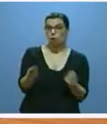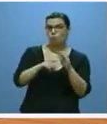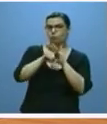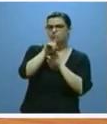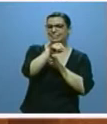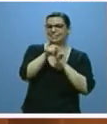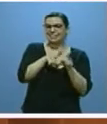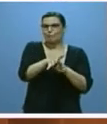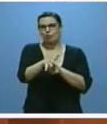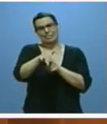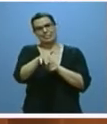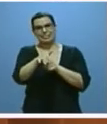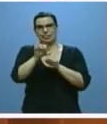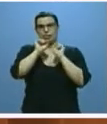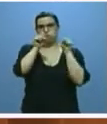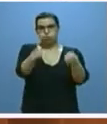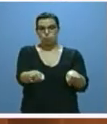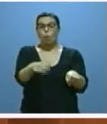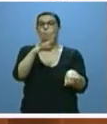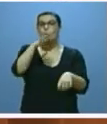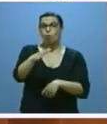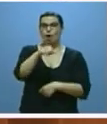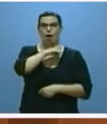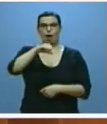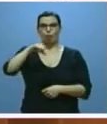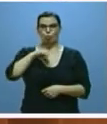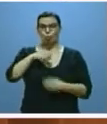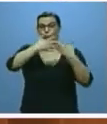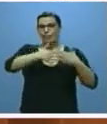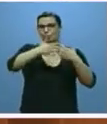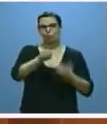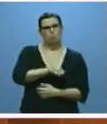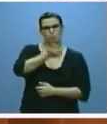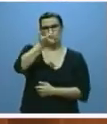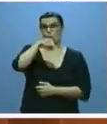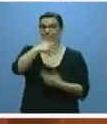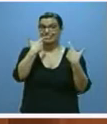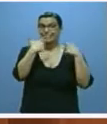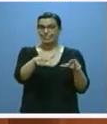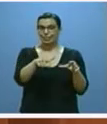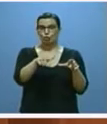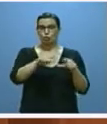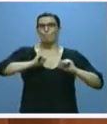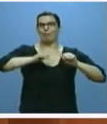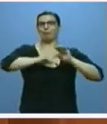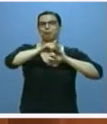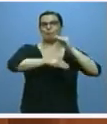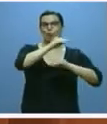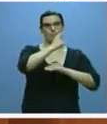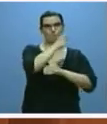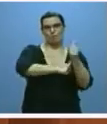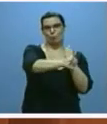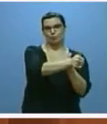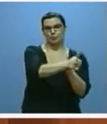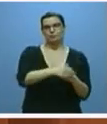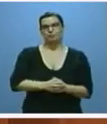en llegar a ellos entre otros factores porque la presencia de los autónomos es escasa en la industria que ha sido el sector que antes la inició. Sin